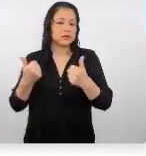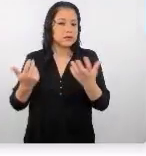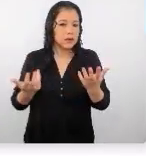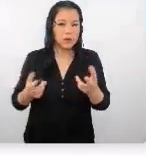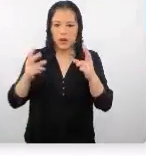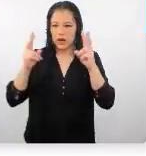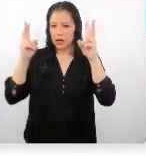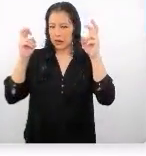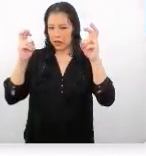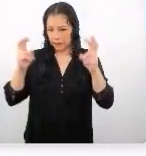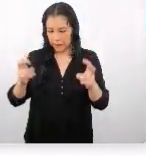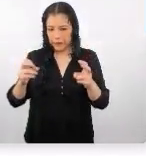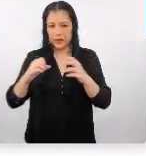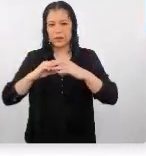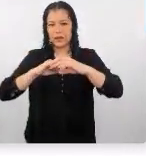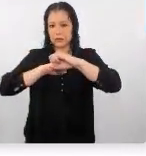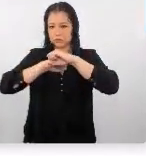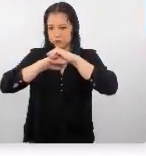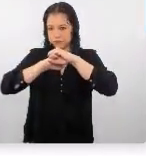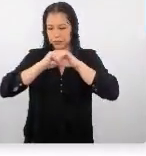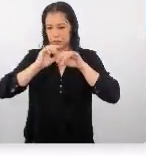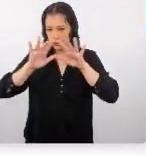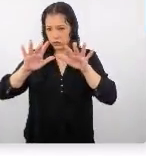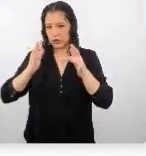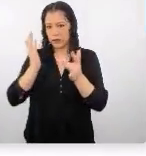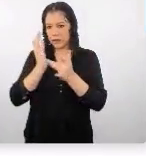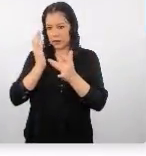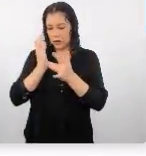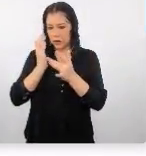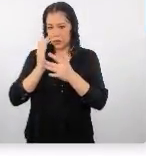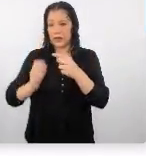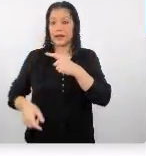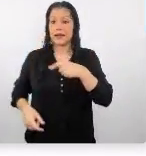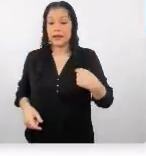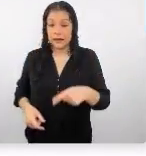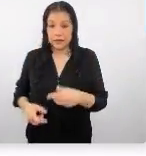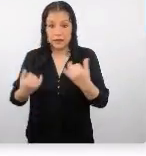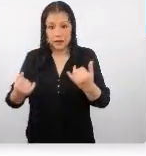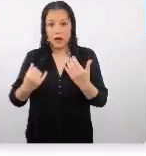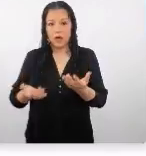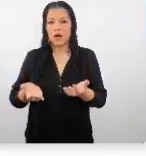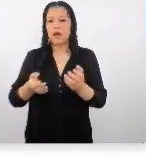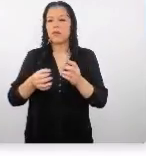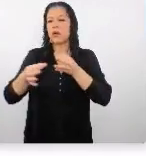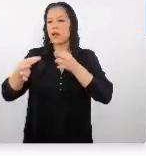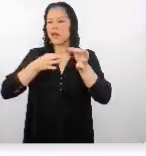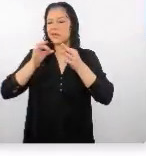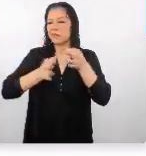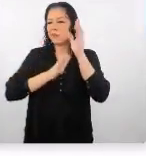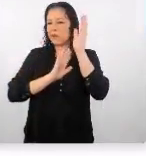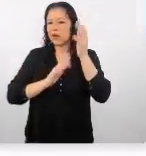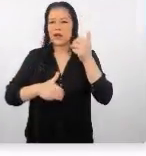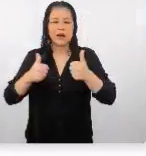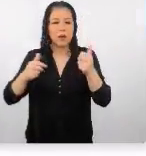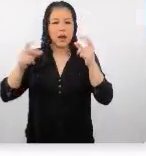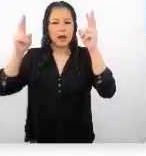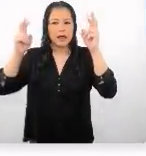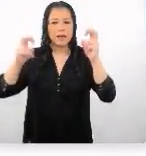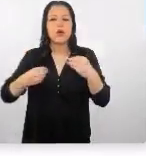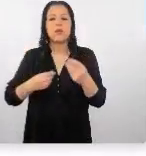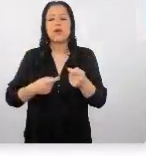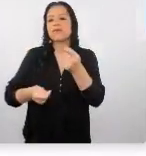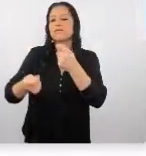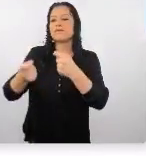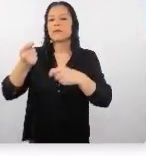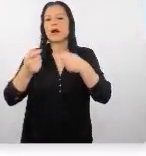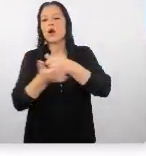tema de la de la promoción digital en China voy a entrar un poco más al tema de cómo negociamos